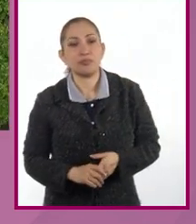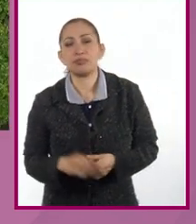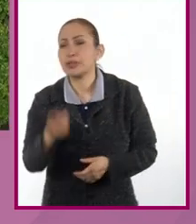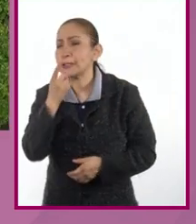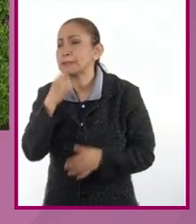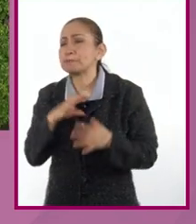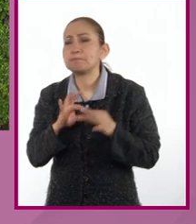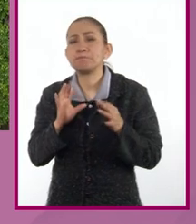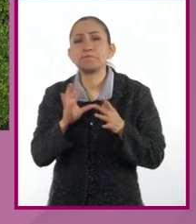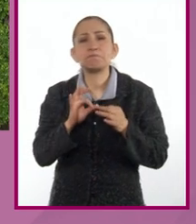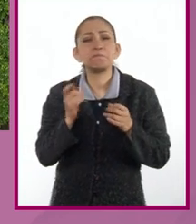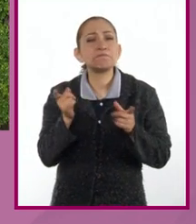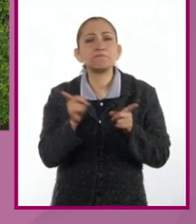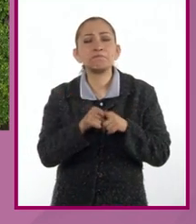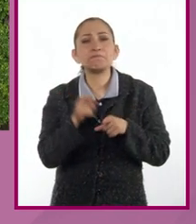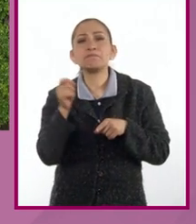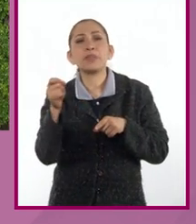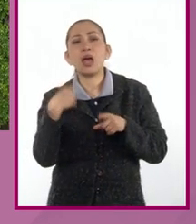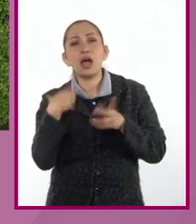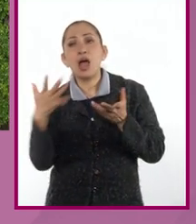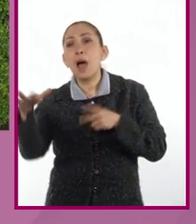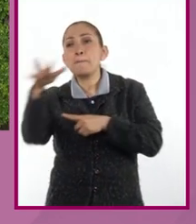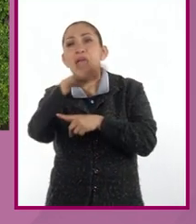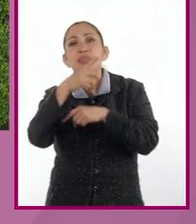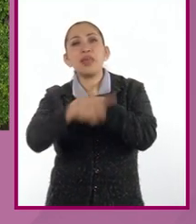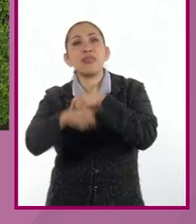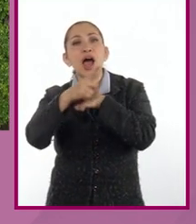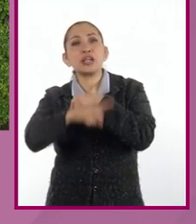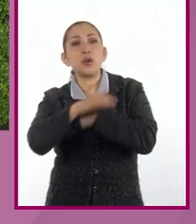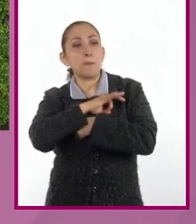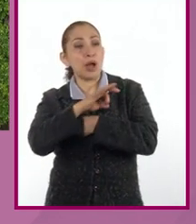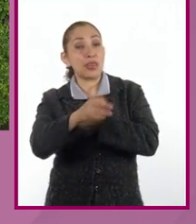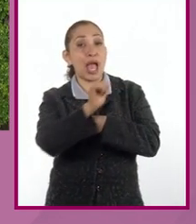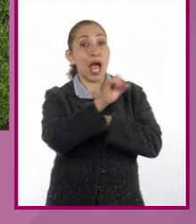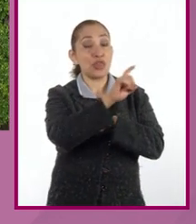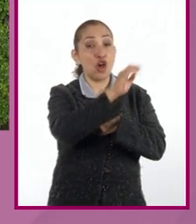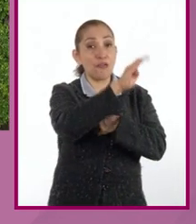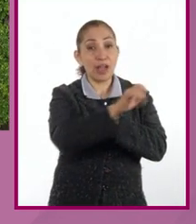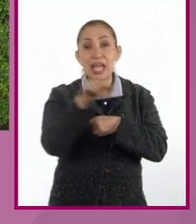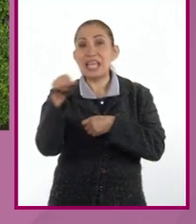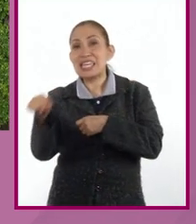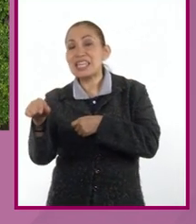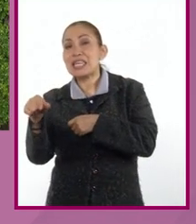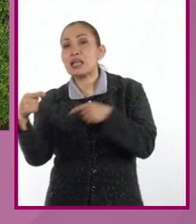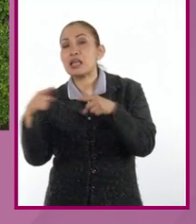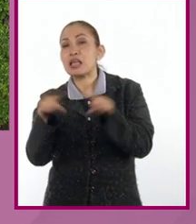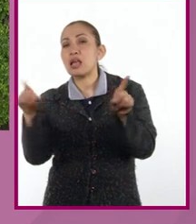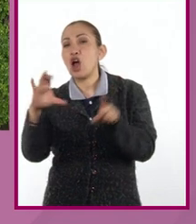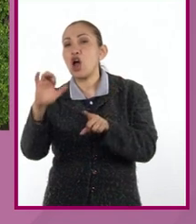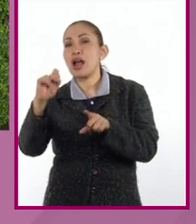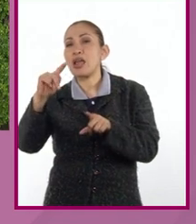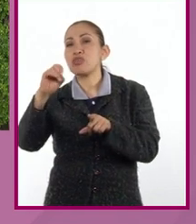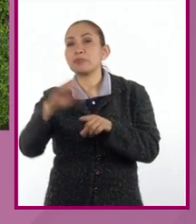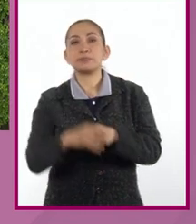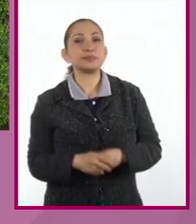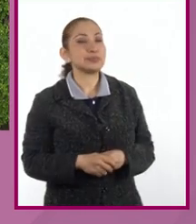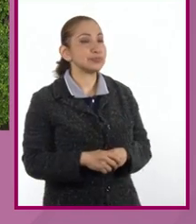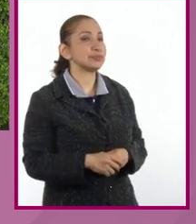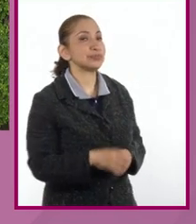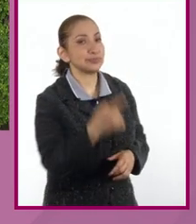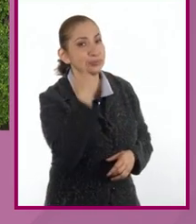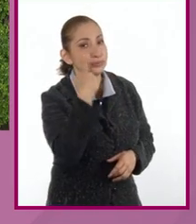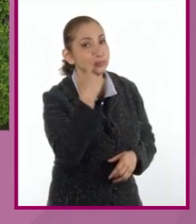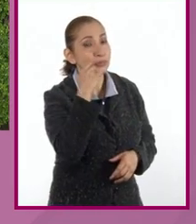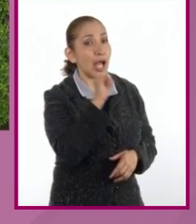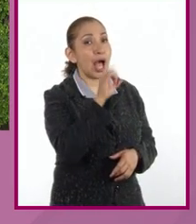Explícanos un poco cuál es el impacto ambiental que podría tener el uso del adobe en contraste con el uso del concreto. Mira,